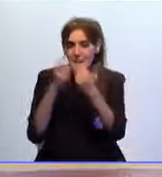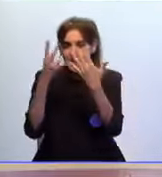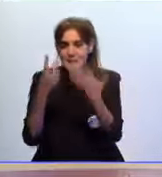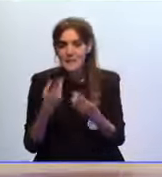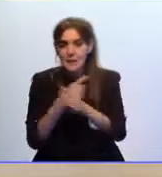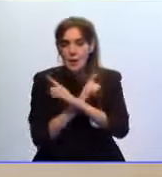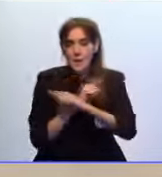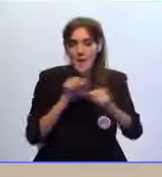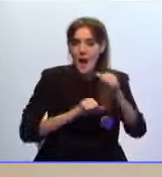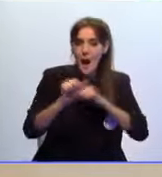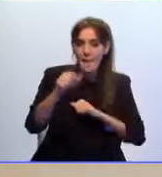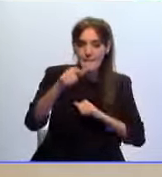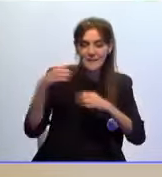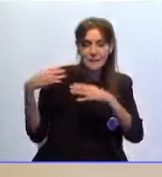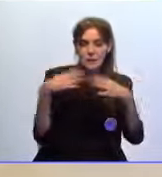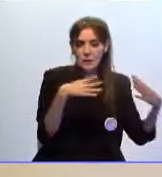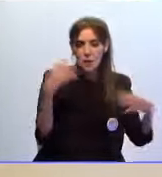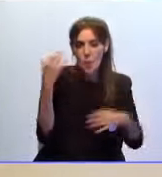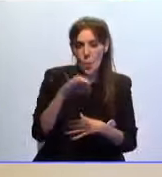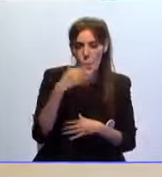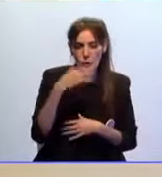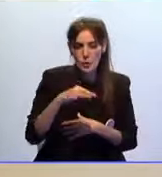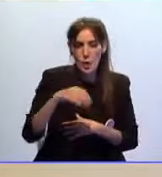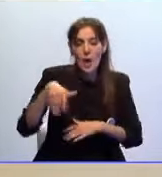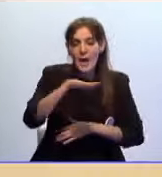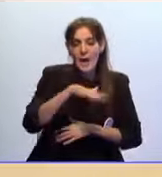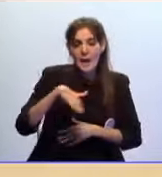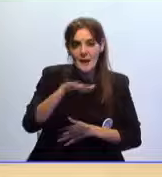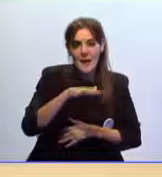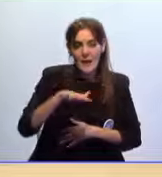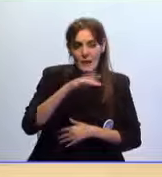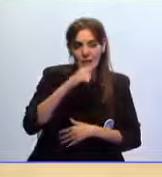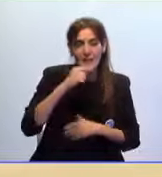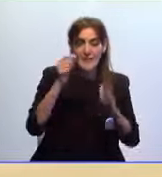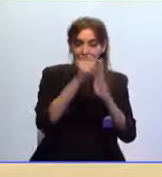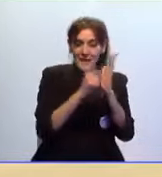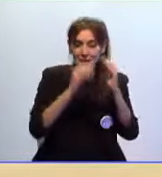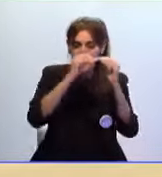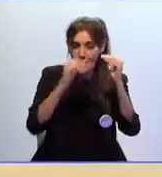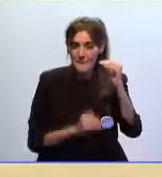de noviembre a partido único en la cancha del equipo de menor categoría